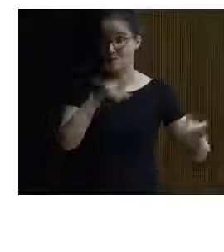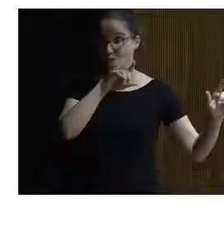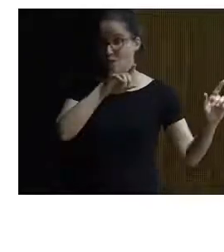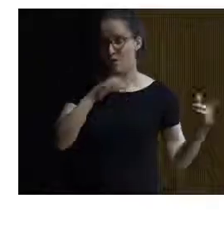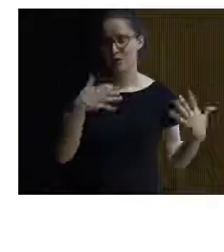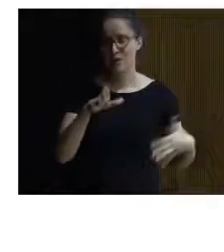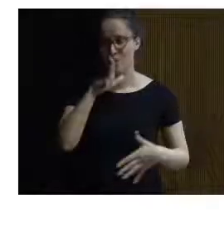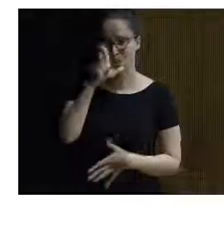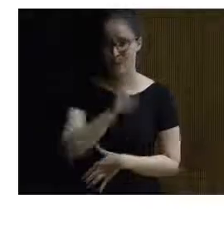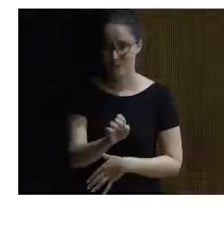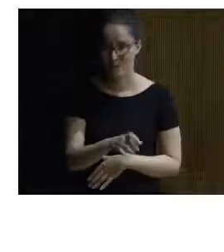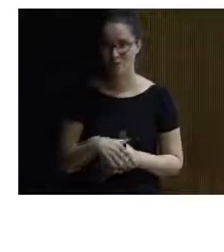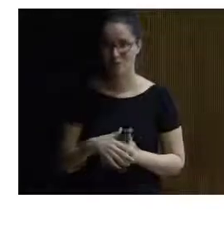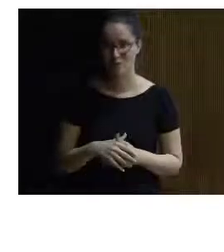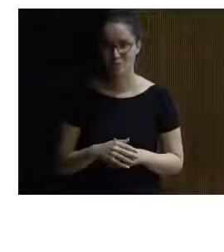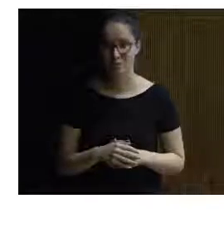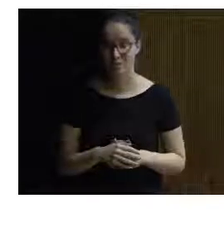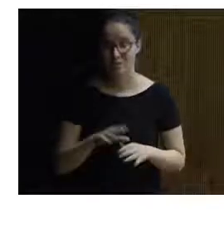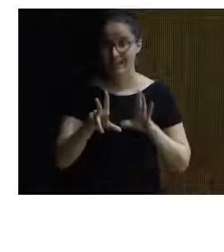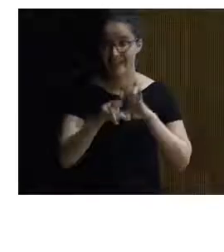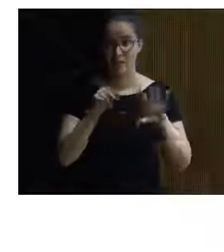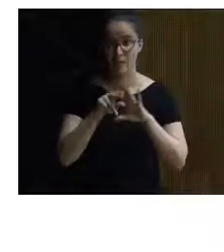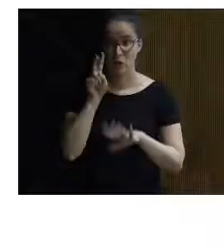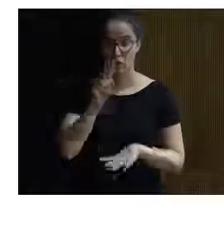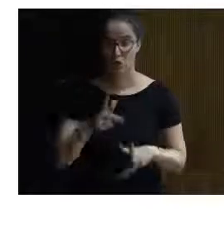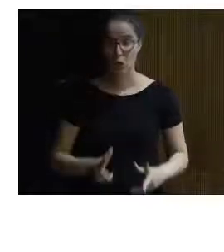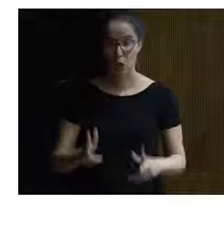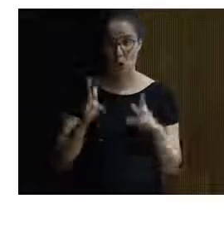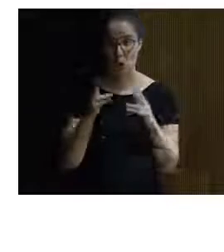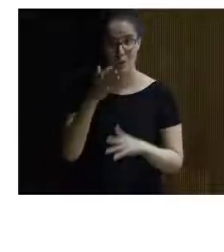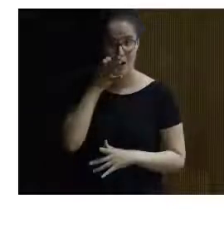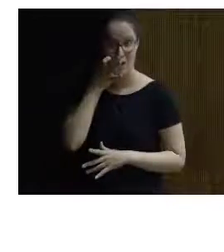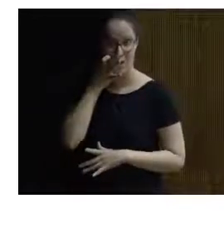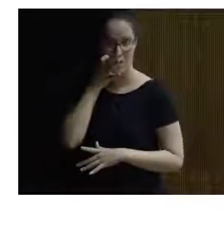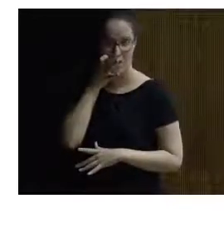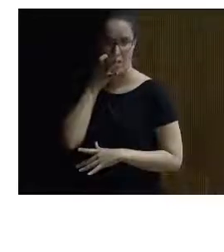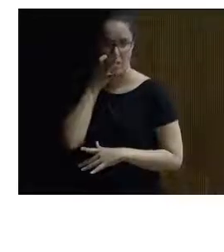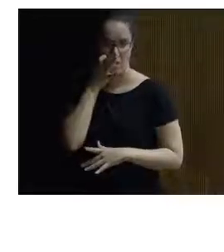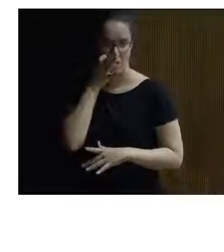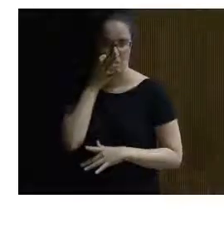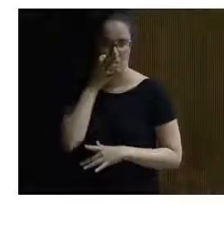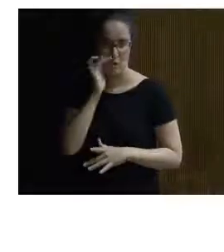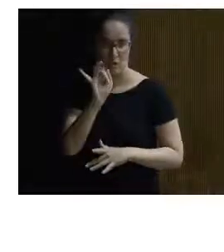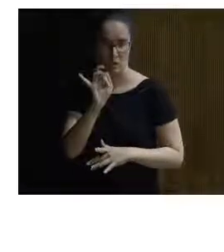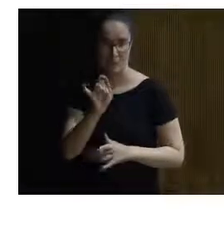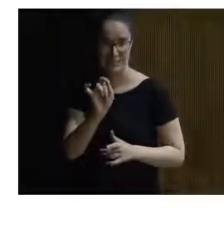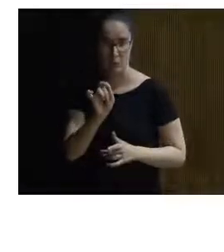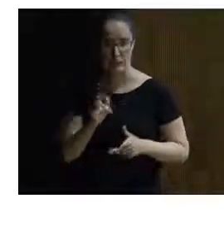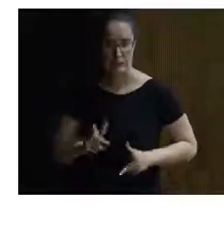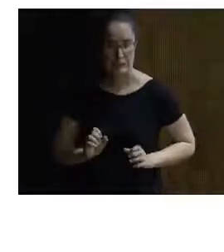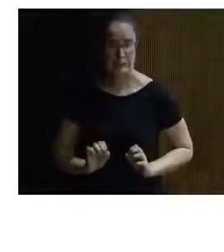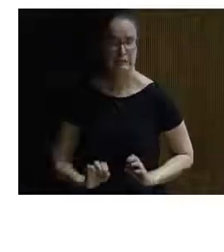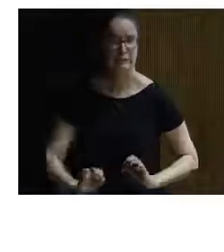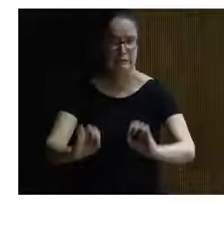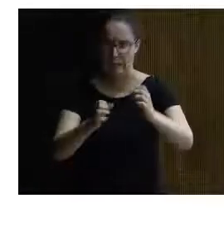es una maravilla en el vídeo no se ve porque lo han cortado pero realmente la tienen que empujar cuando llega a ese punto la tienen